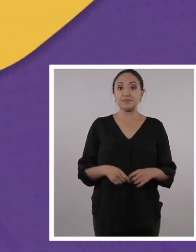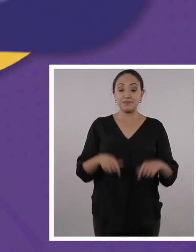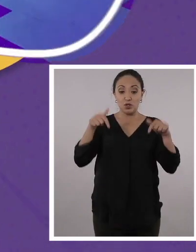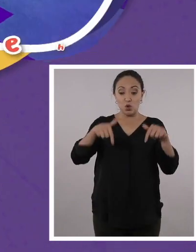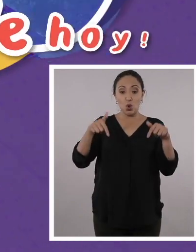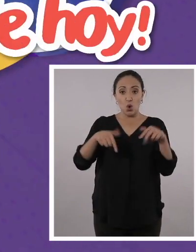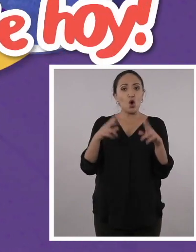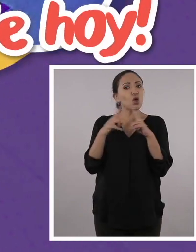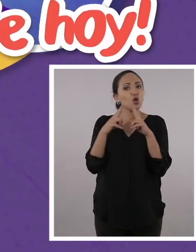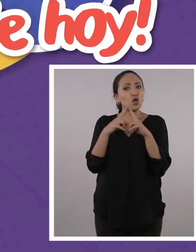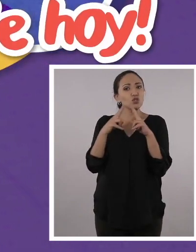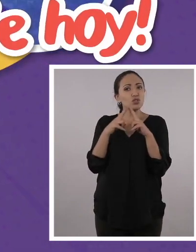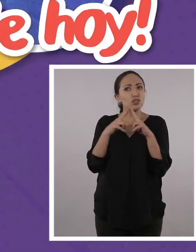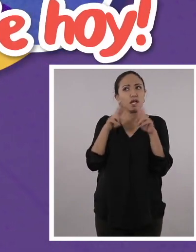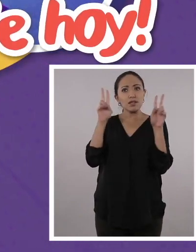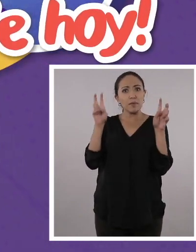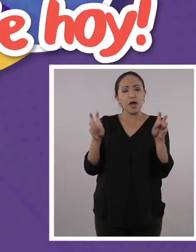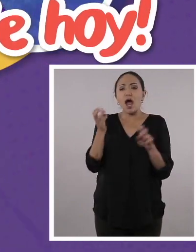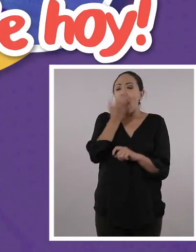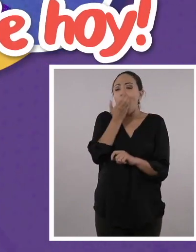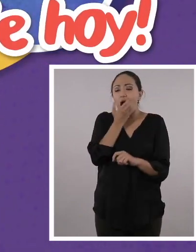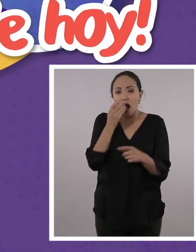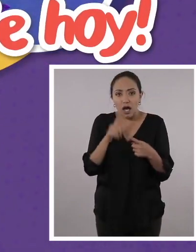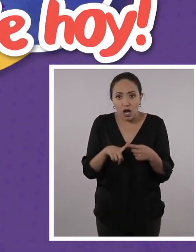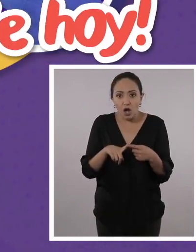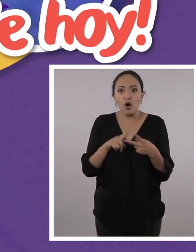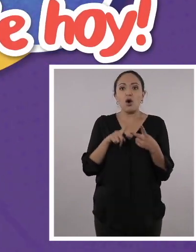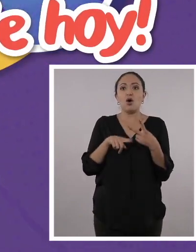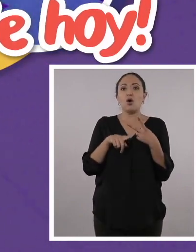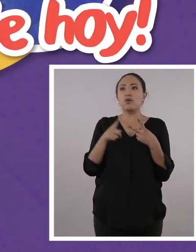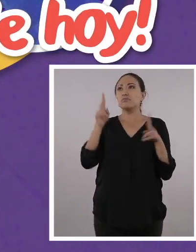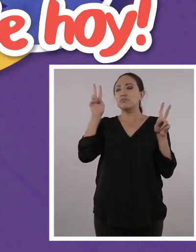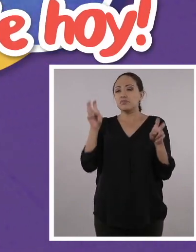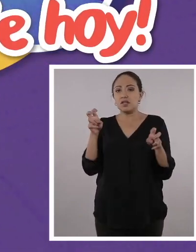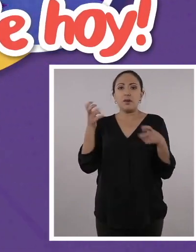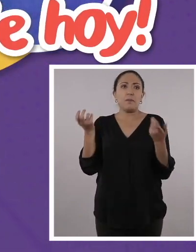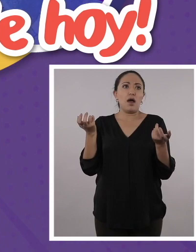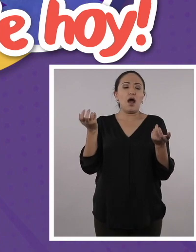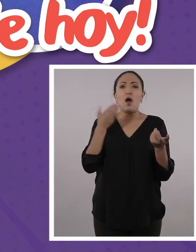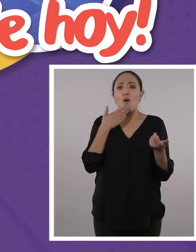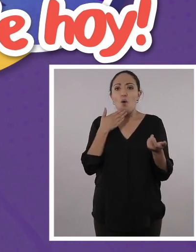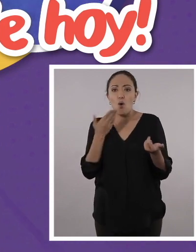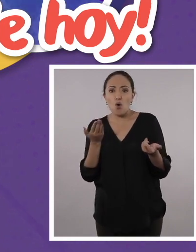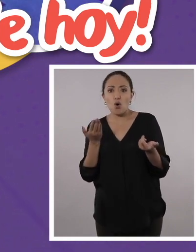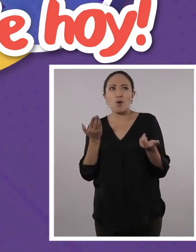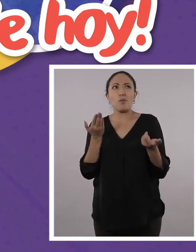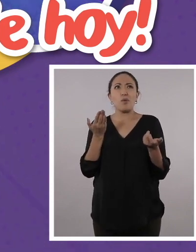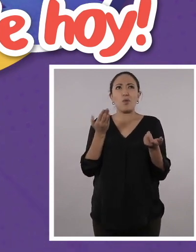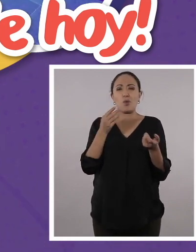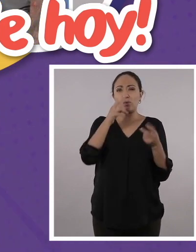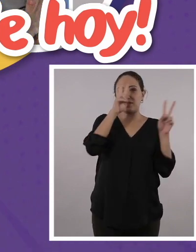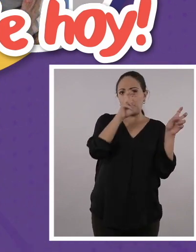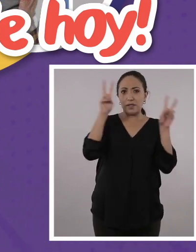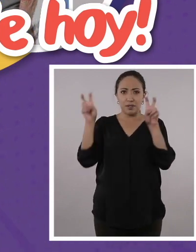El día de hoy vamos a conocer todo acerca del calor. Vamos a conocer acerca de la conducción, de la convección y la radiación. Además,